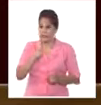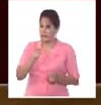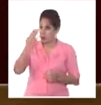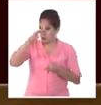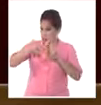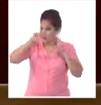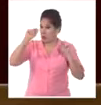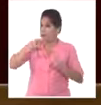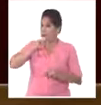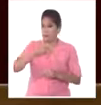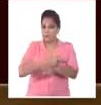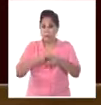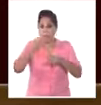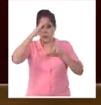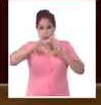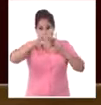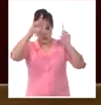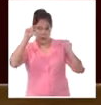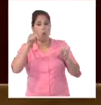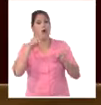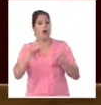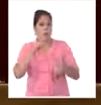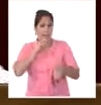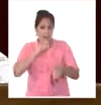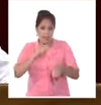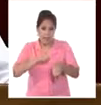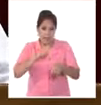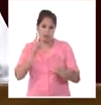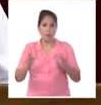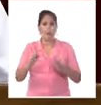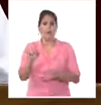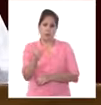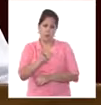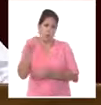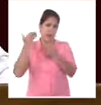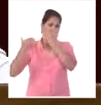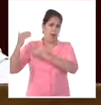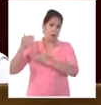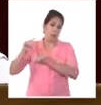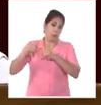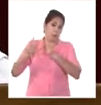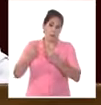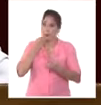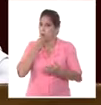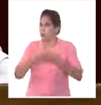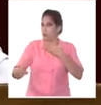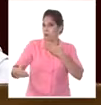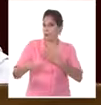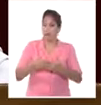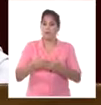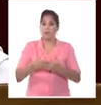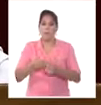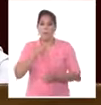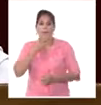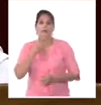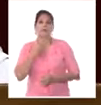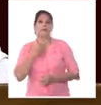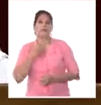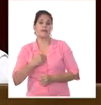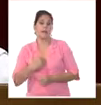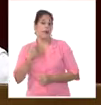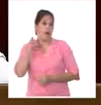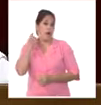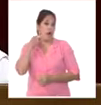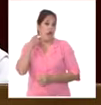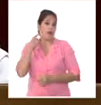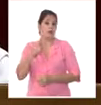En la historia de Cuba ha habido muchos momentos como estos que vivimos pero quizás el de menos esperanza lo vivieron durante varios días